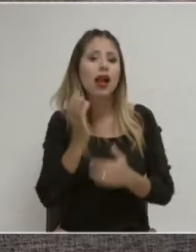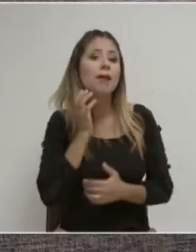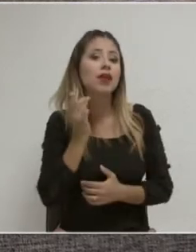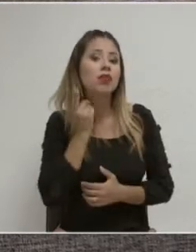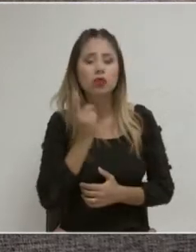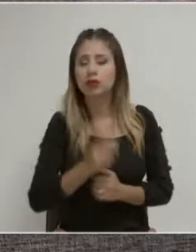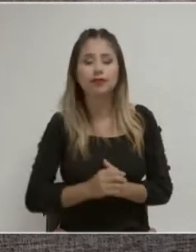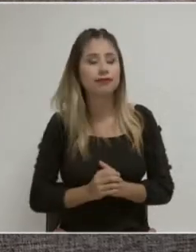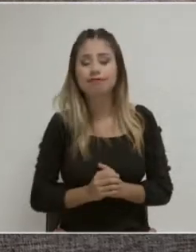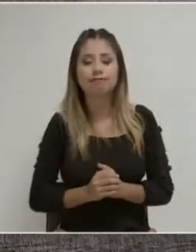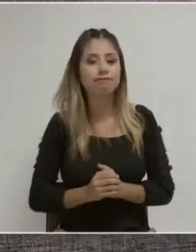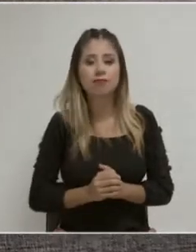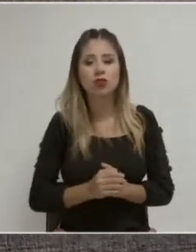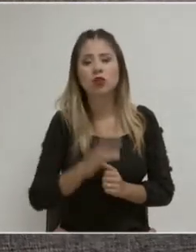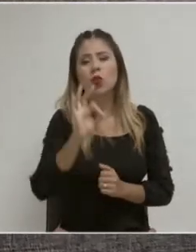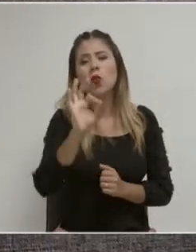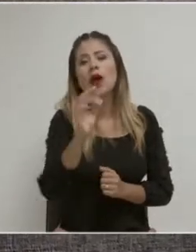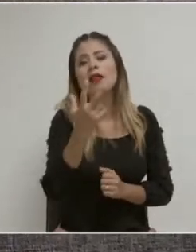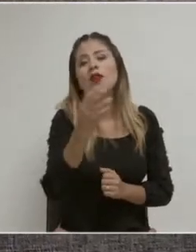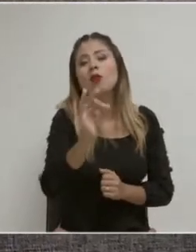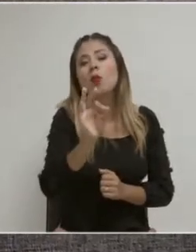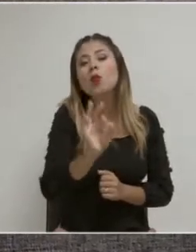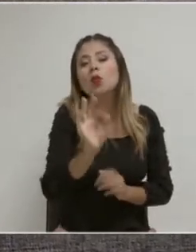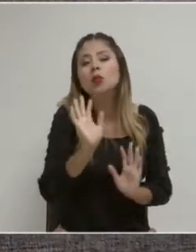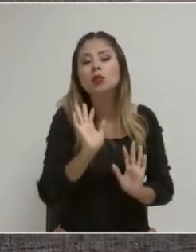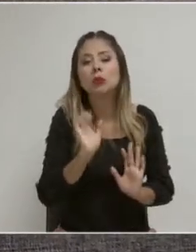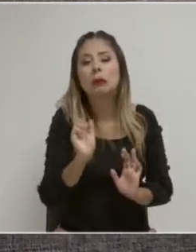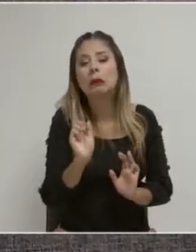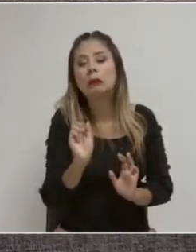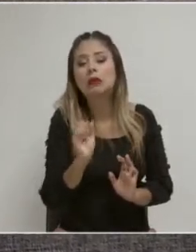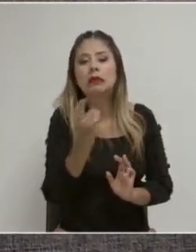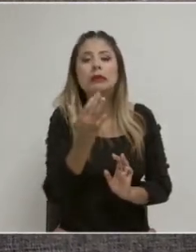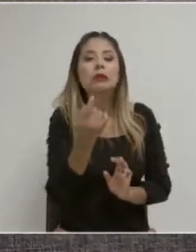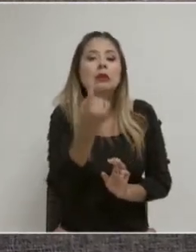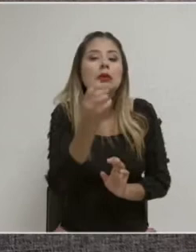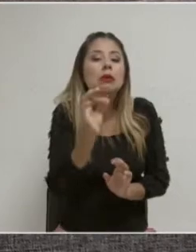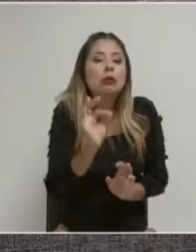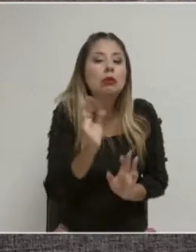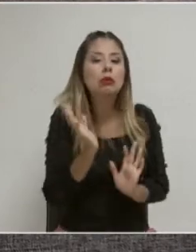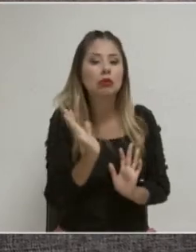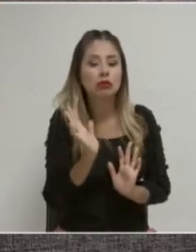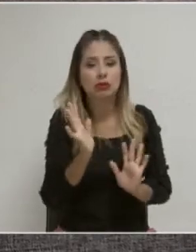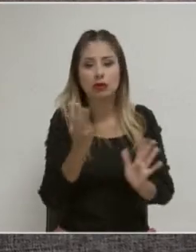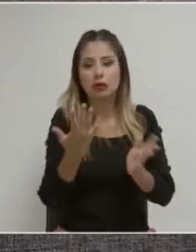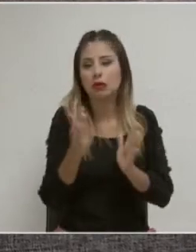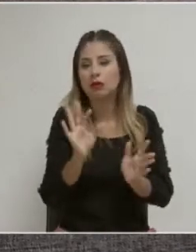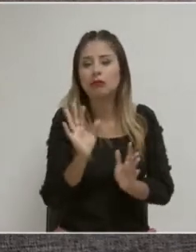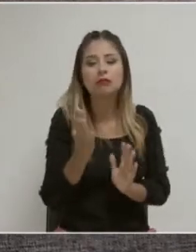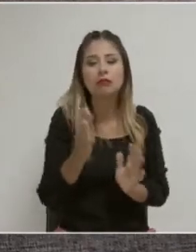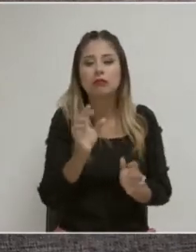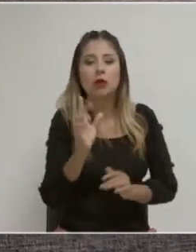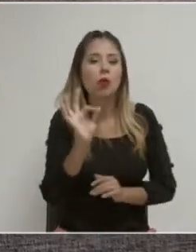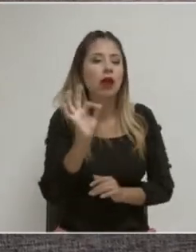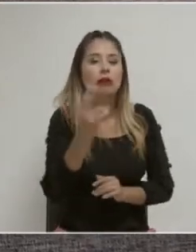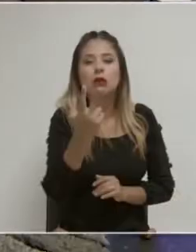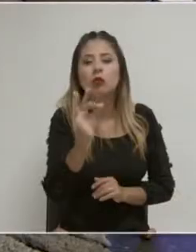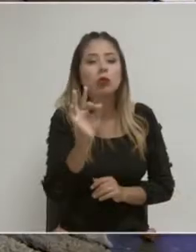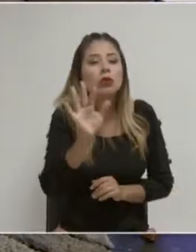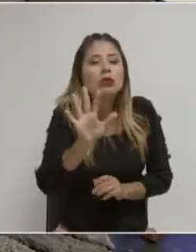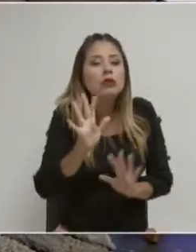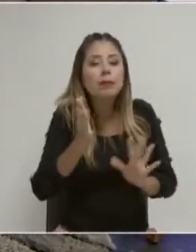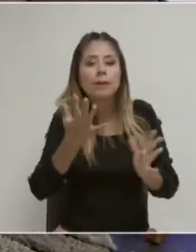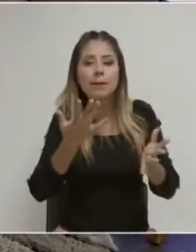48.5, 51.5,